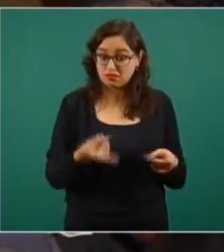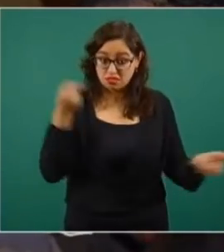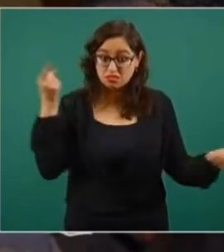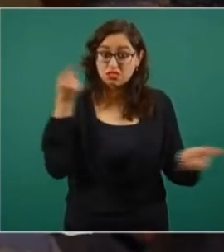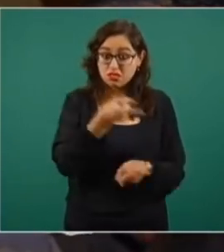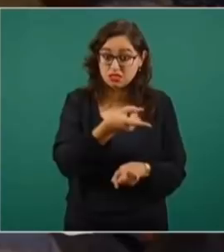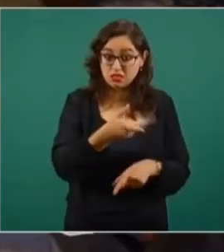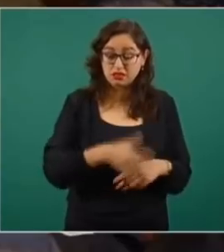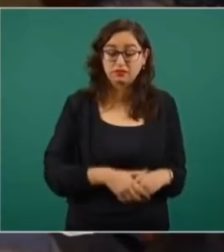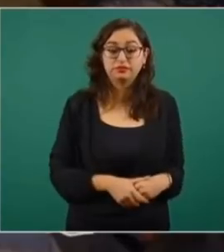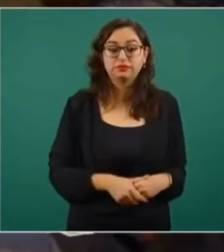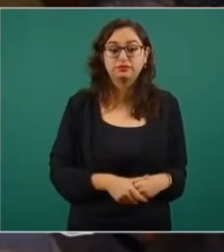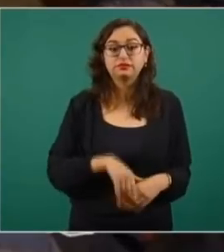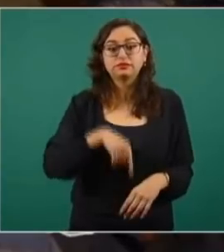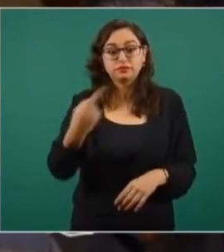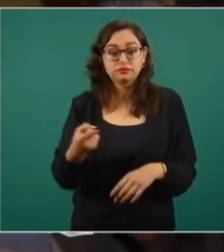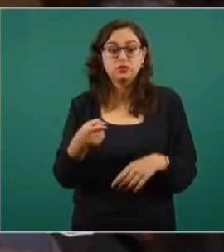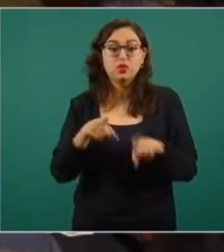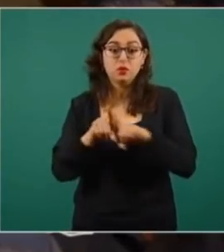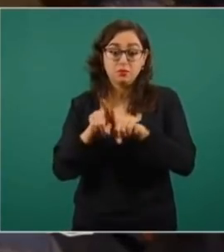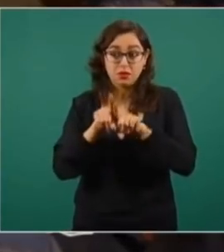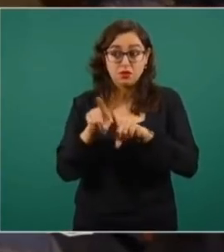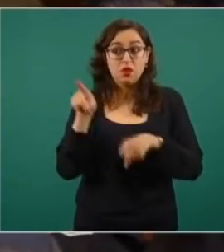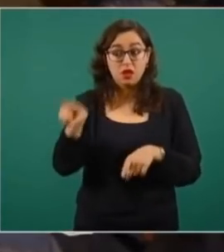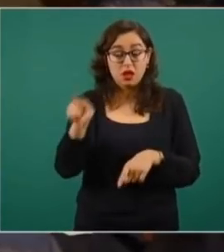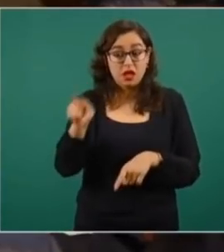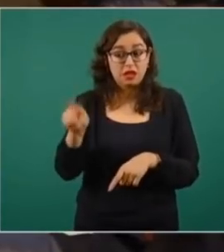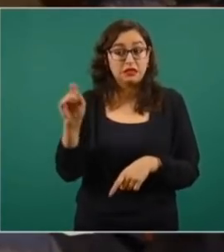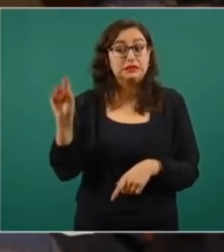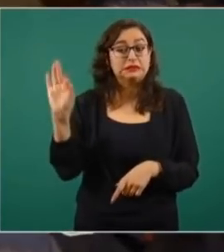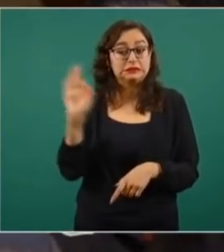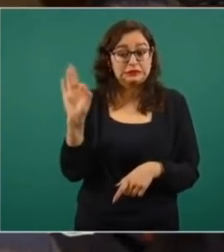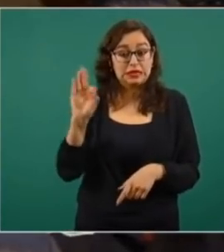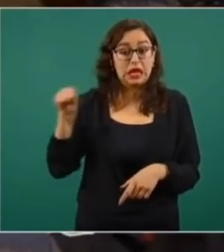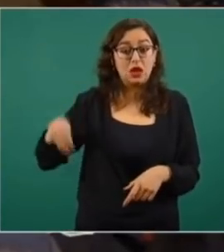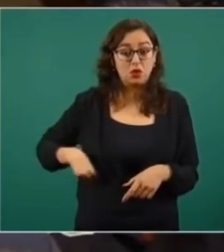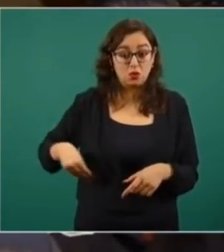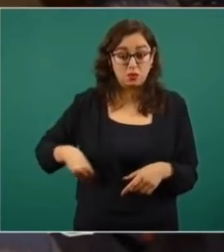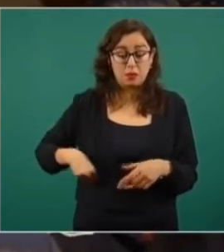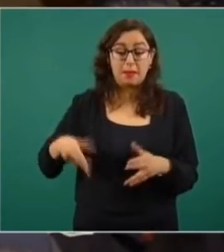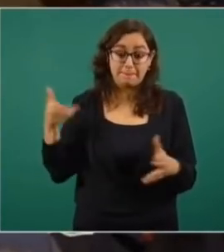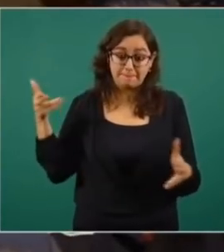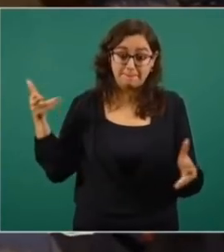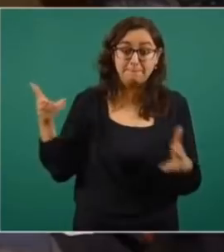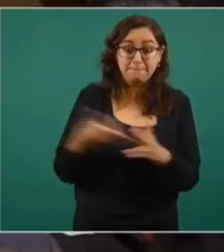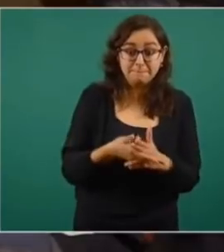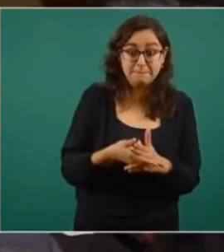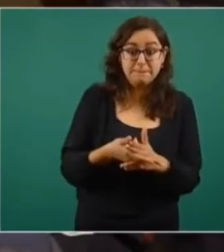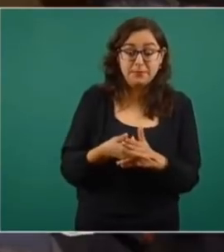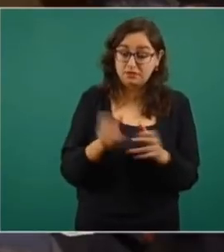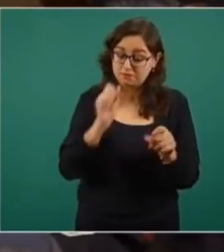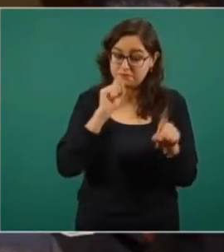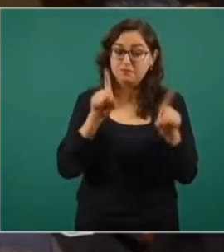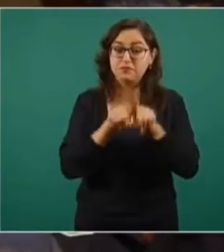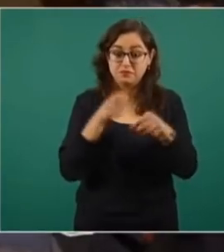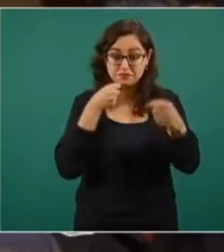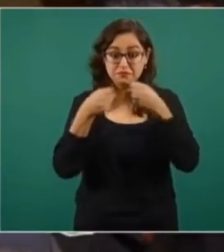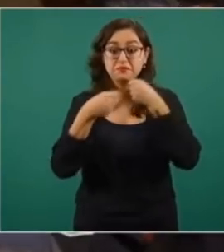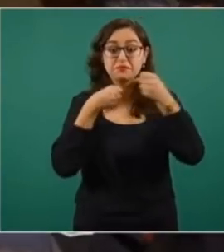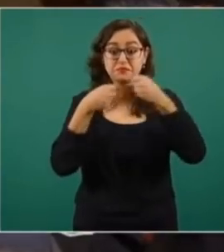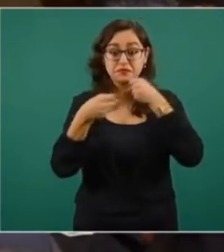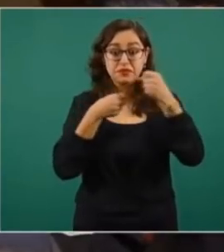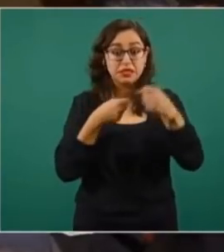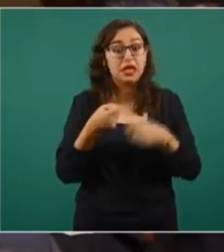presuntamente por ser autor intelectual de un asesinato del papá de un compañero que se encuentra aquí. Definitivamente